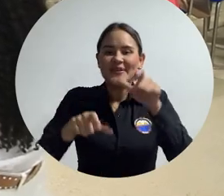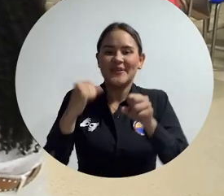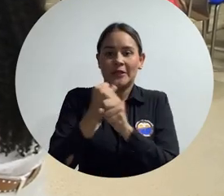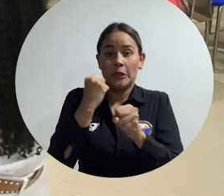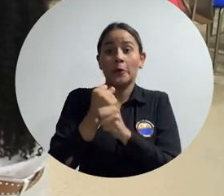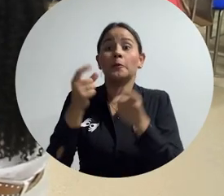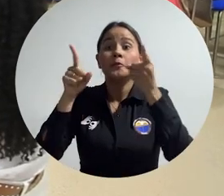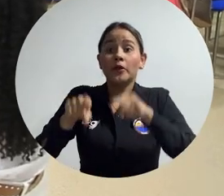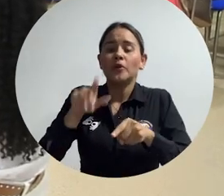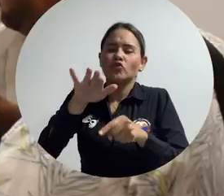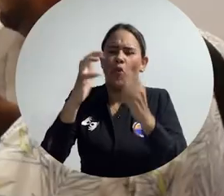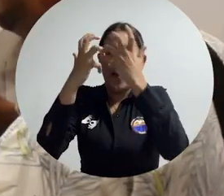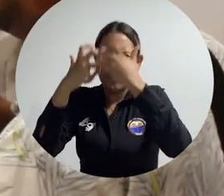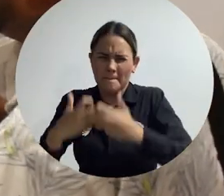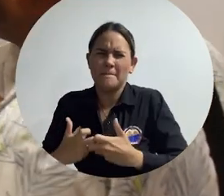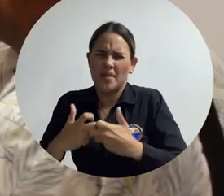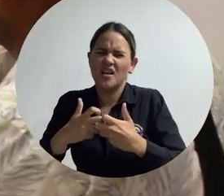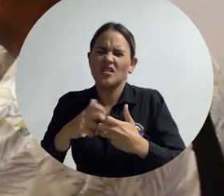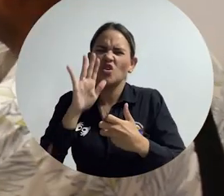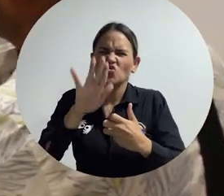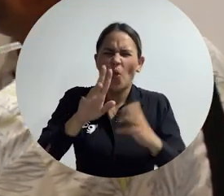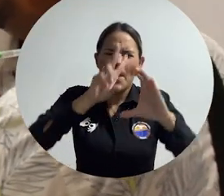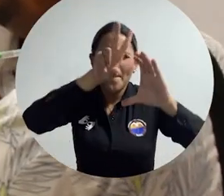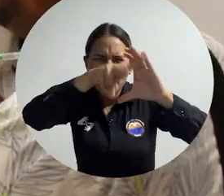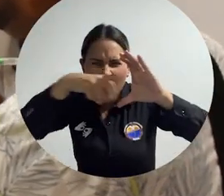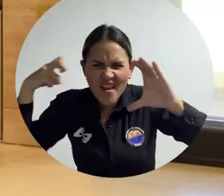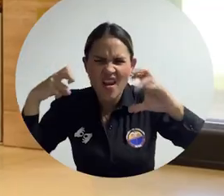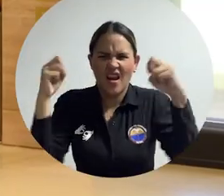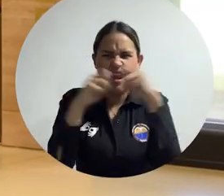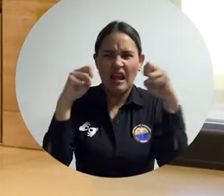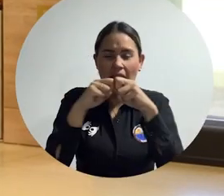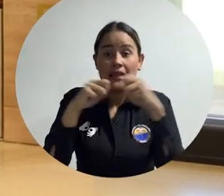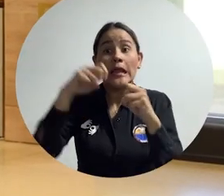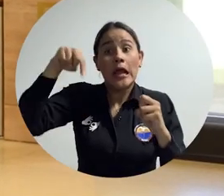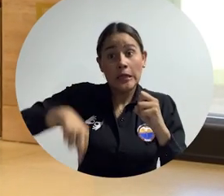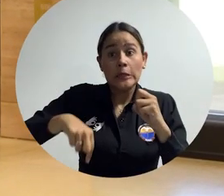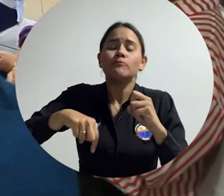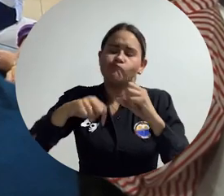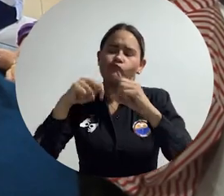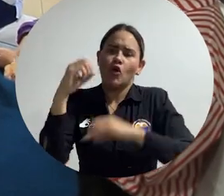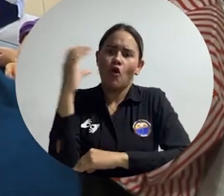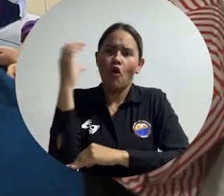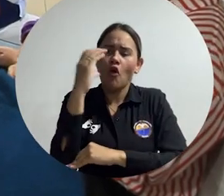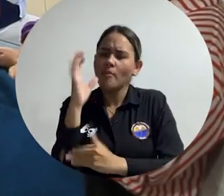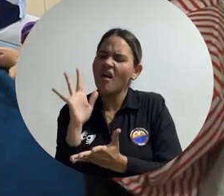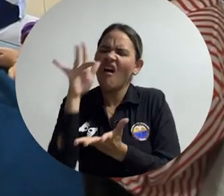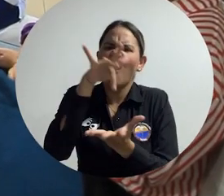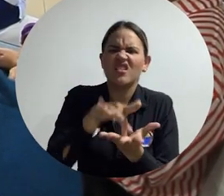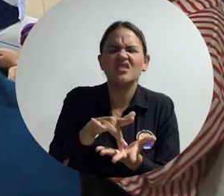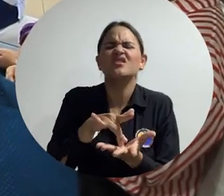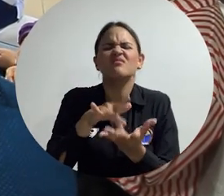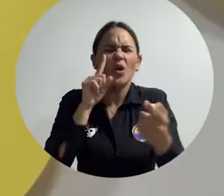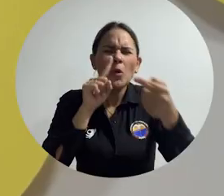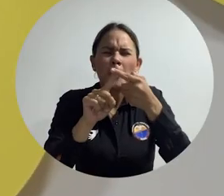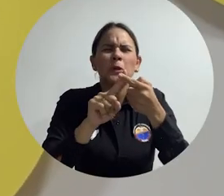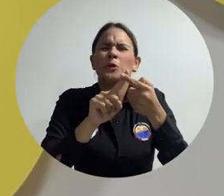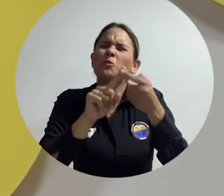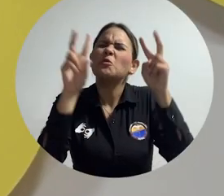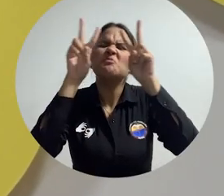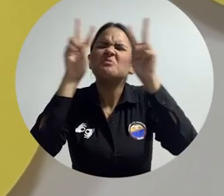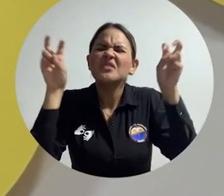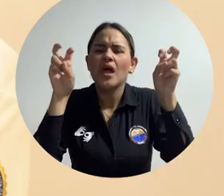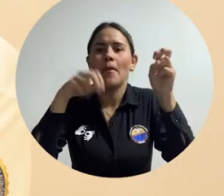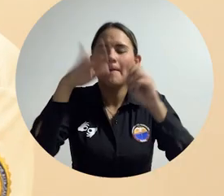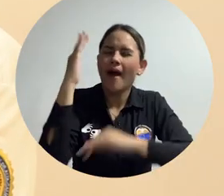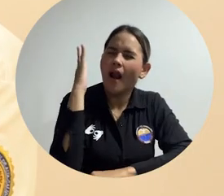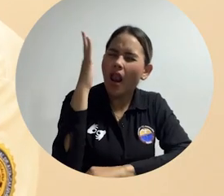Trabajadores y sindicalistas de empresas termoeléctricas y mineras de Colombia se dieron cita en la Universidad del Magdalena para ser partícipes de un taller